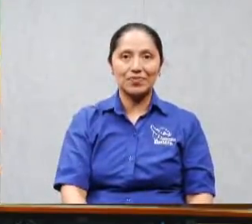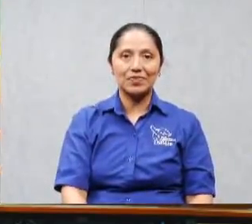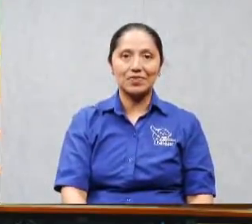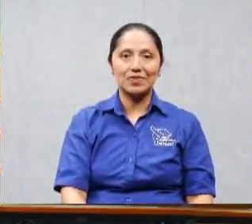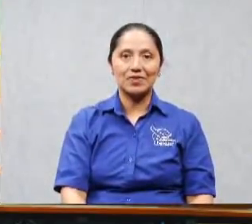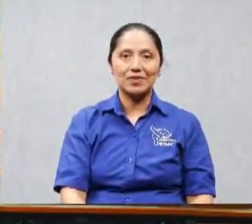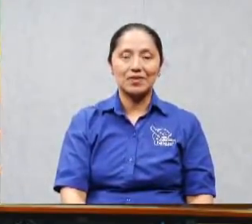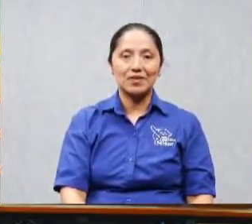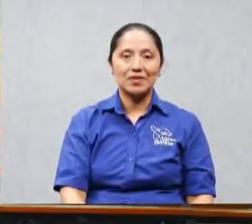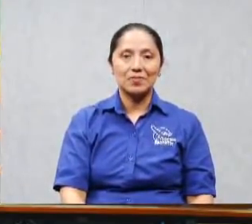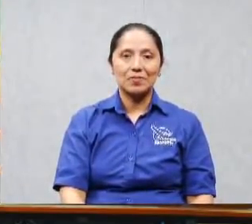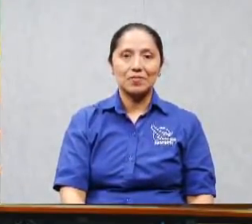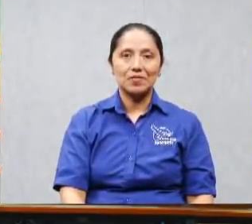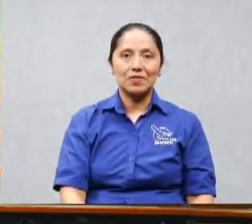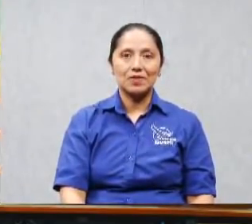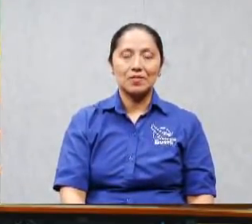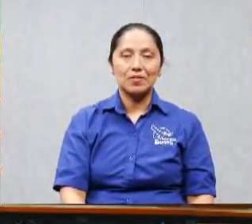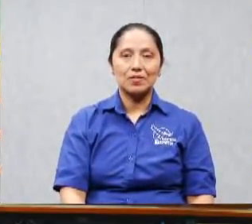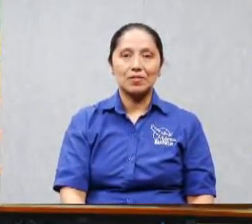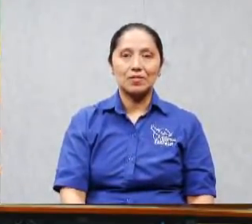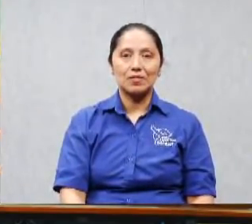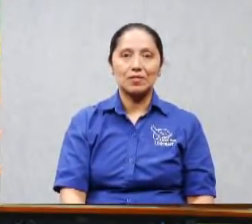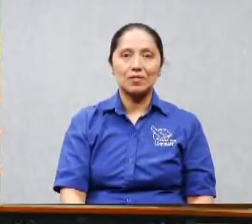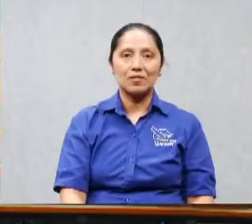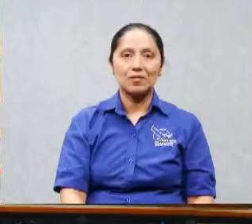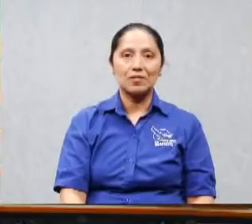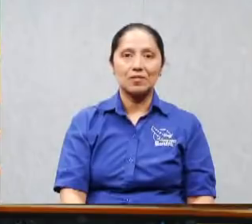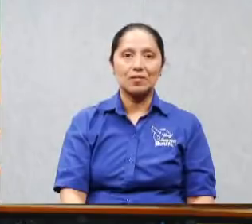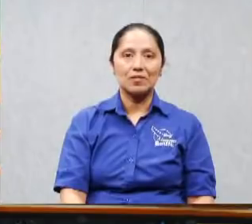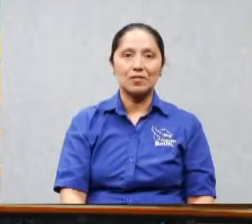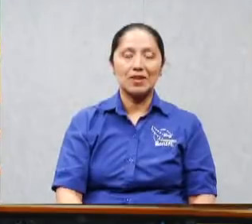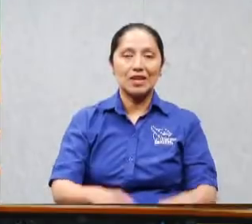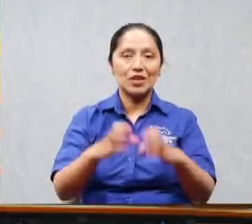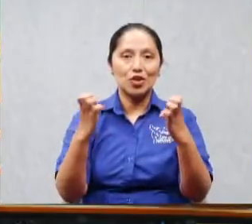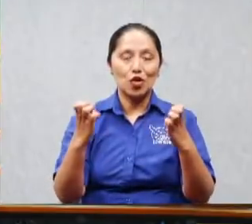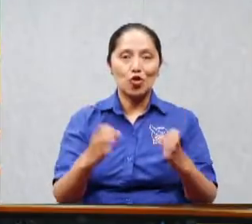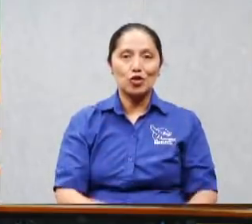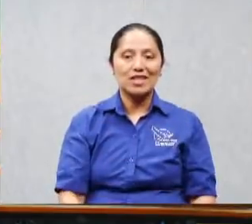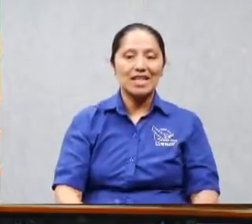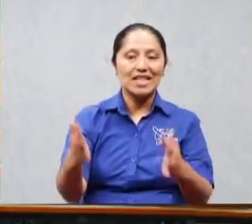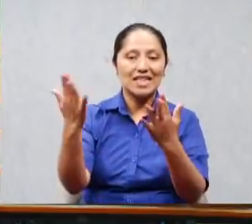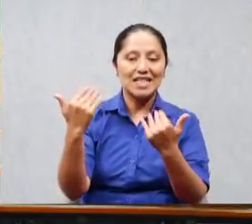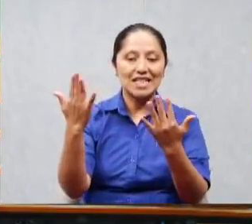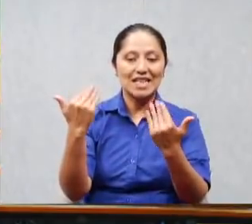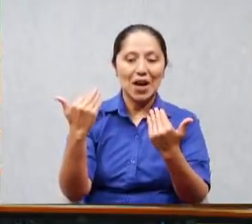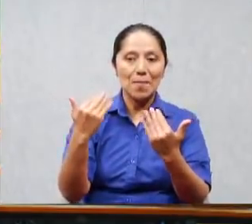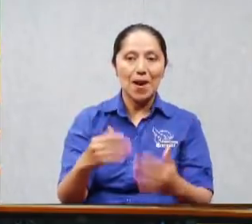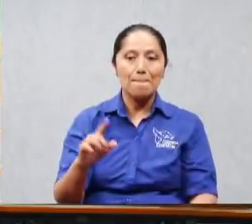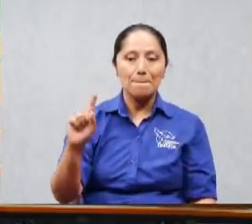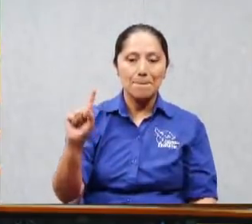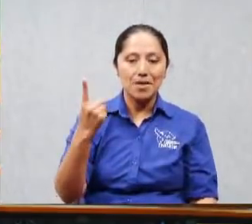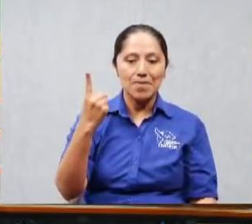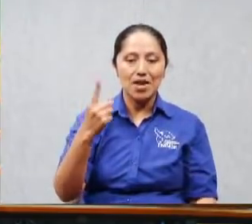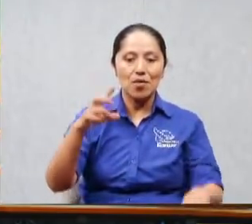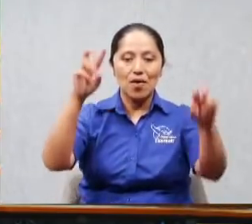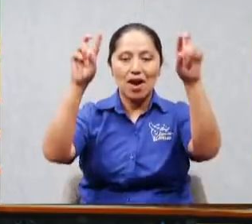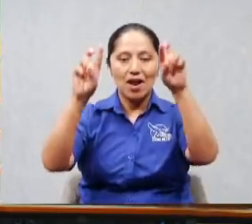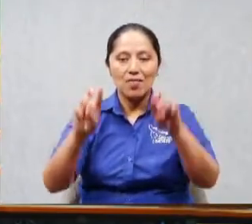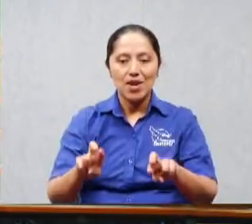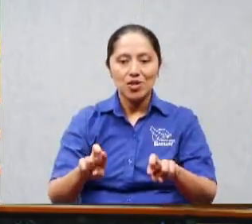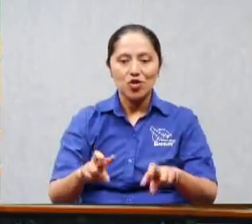pero llama primero a los que vinieron de último ahí se les va a pagar y les va a una lección a todos estos